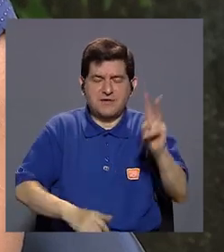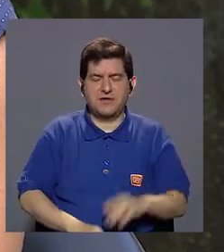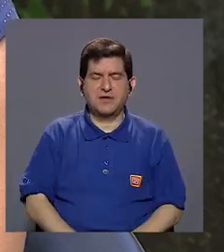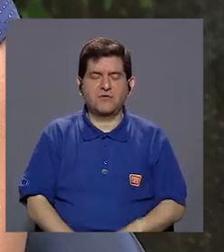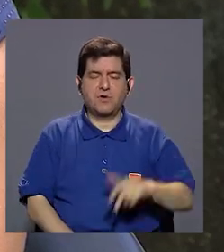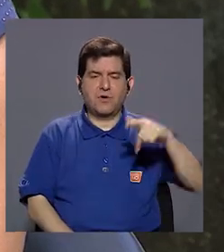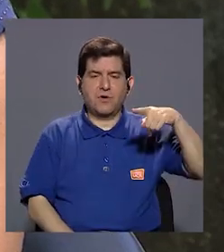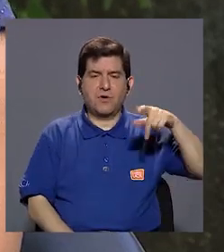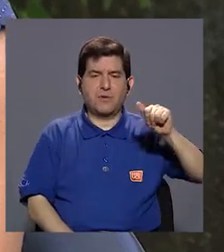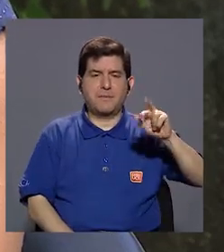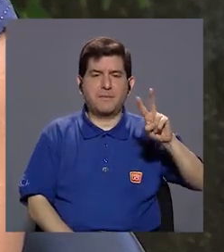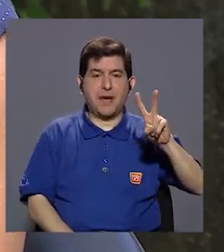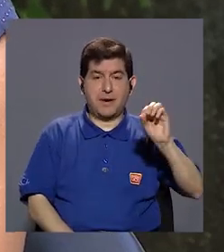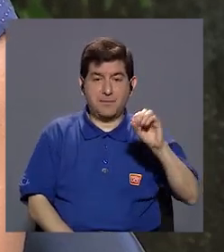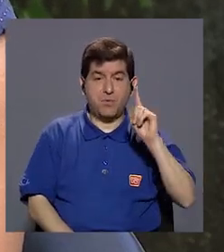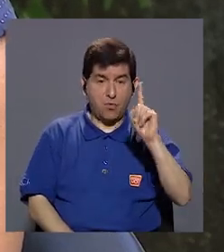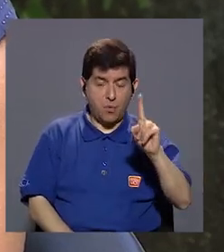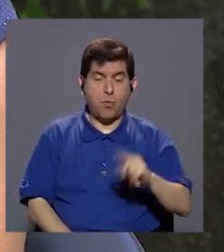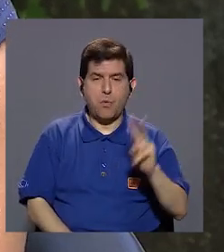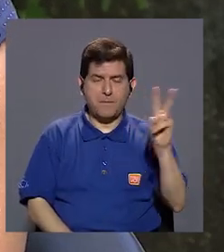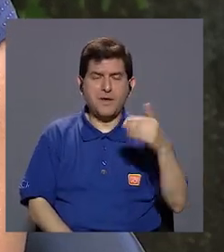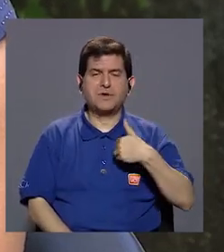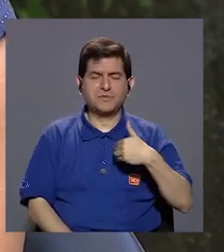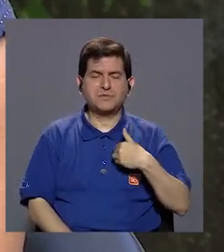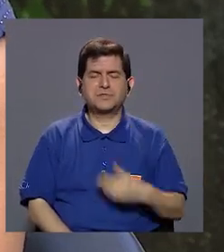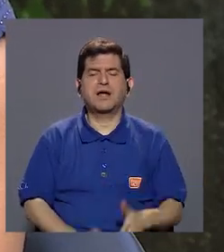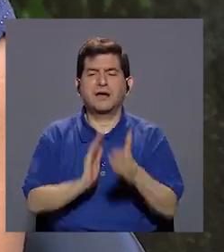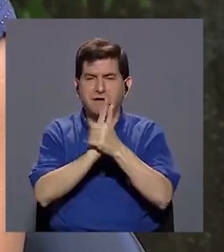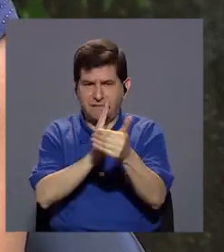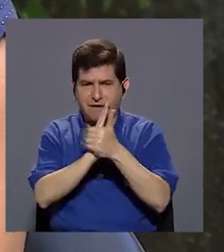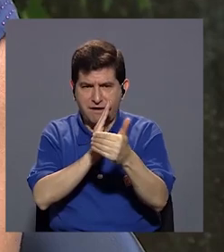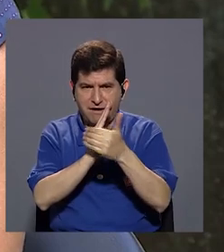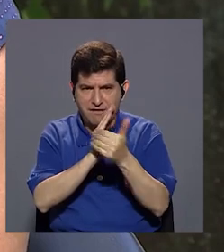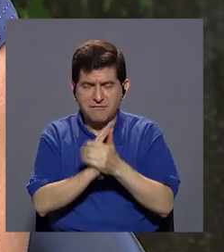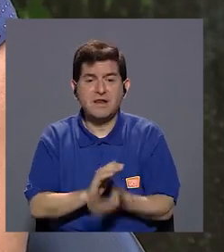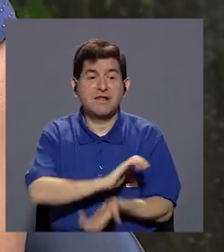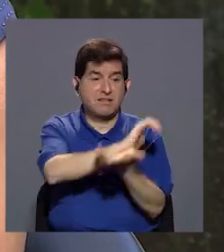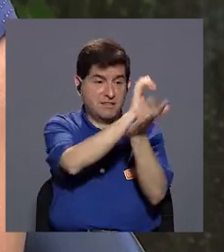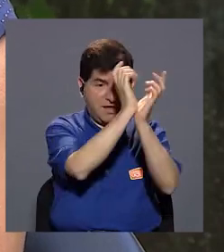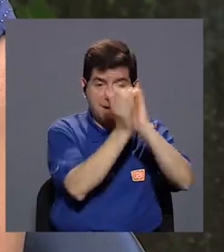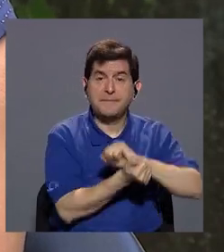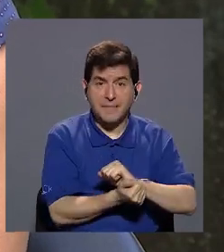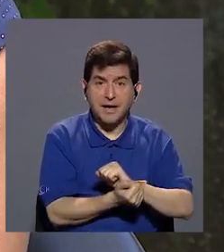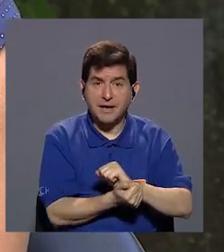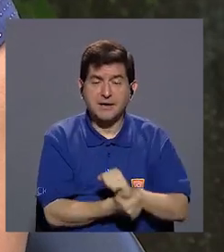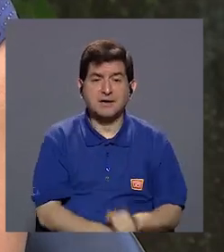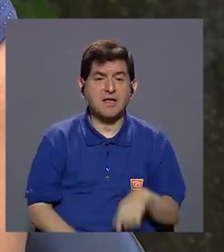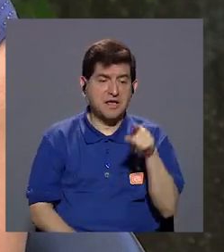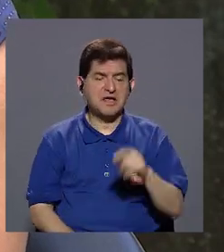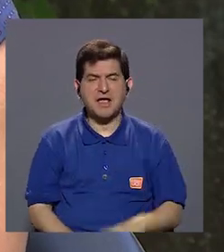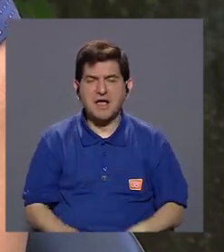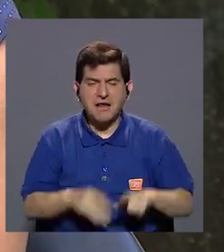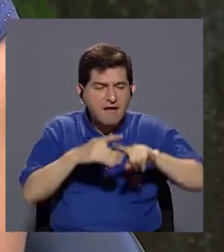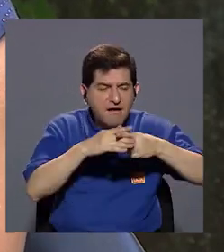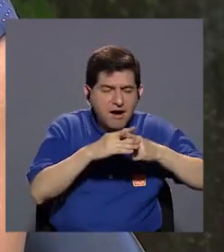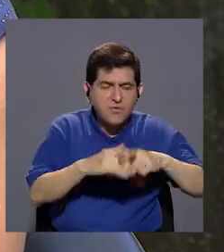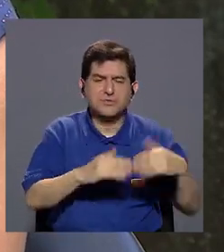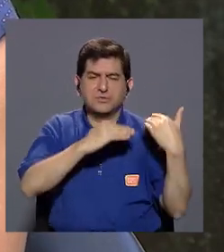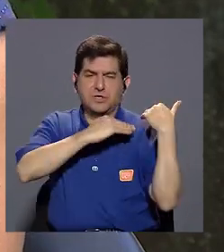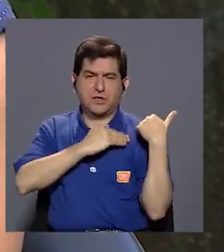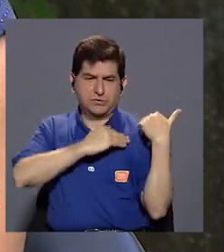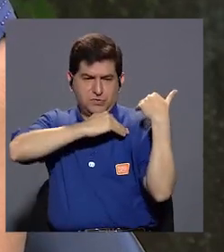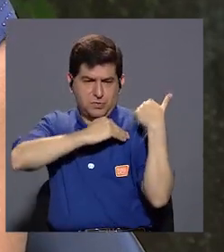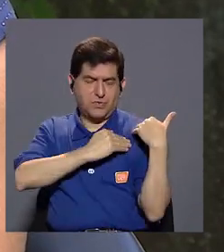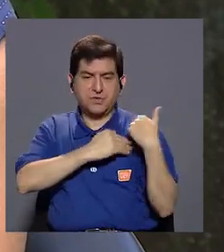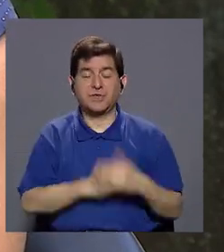parvo, desgraciadamente es un virus que tiene la capacidad de, de, de cambiar, ¿verdad?, y de adaptarse, hacerse más resistente.